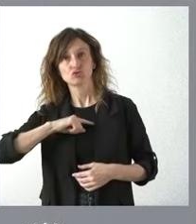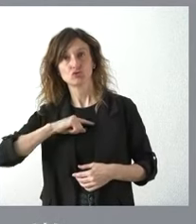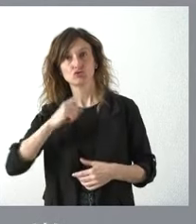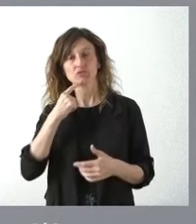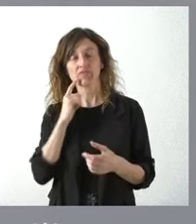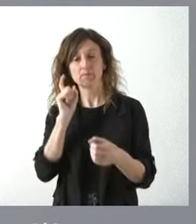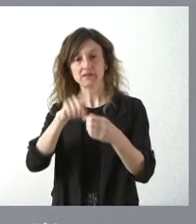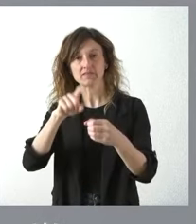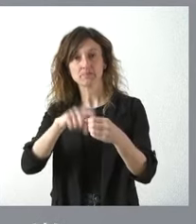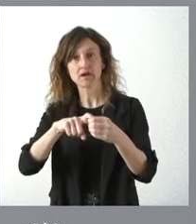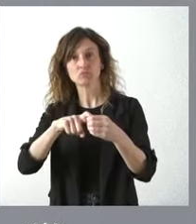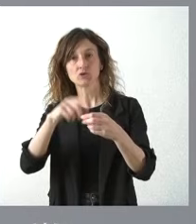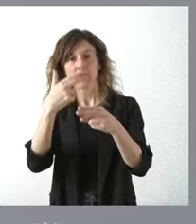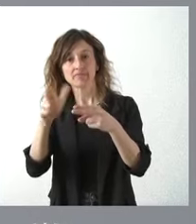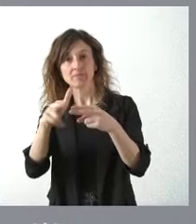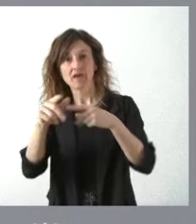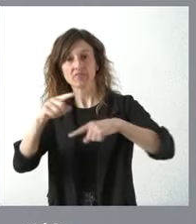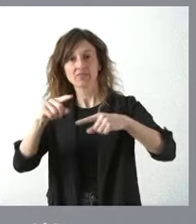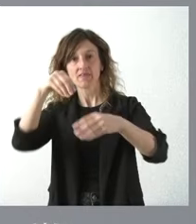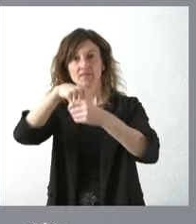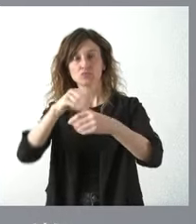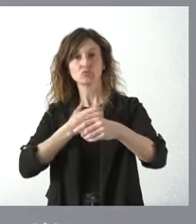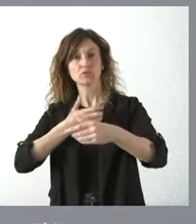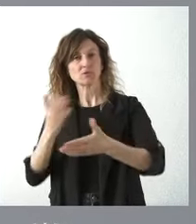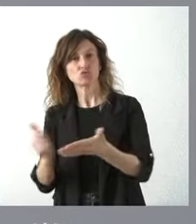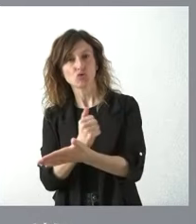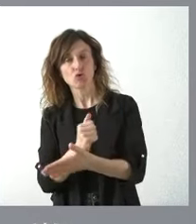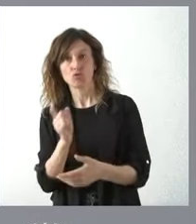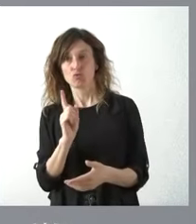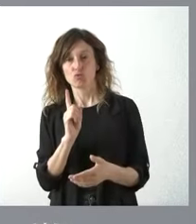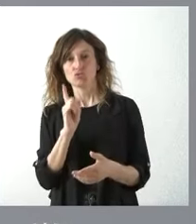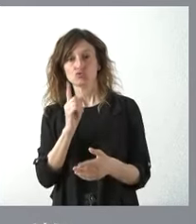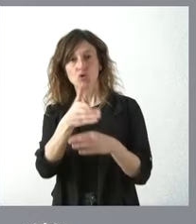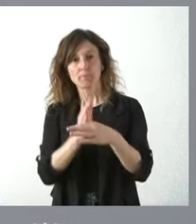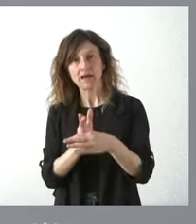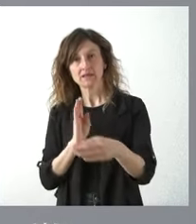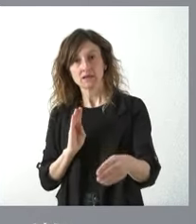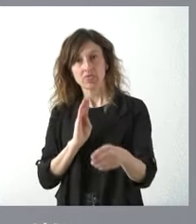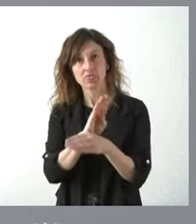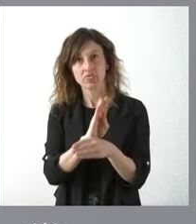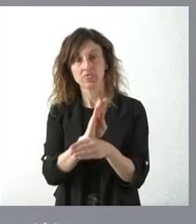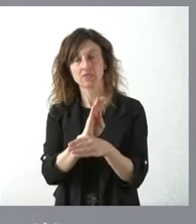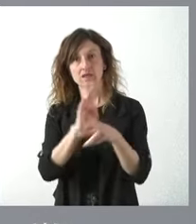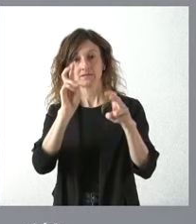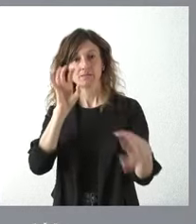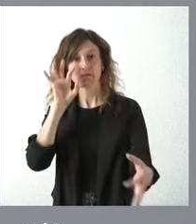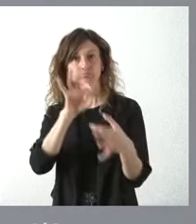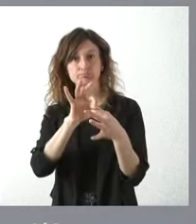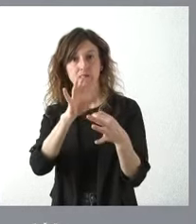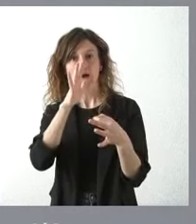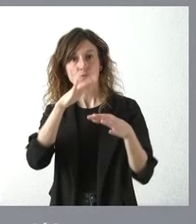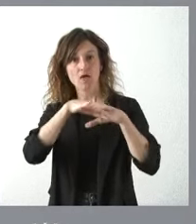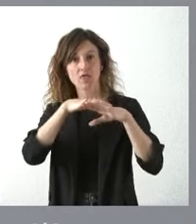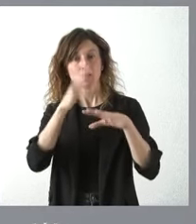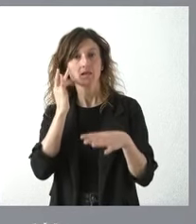participamos o dirigimos la actividad de todo el ayuntamiento lo que estamos haciendo exclusivamente es subvencionar lo relativo a la depuración de